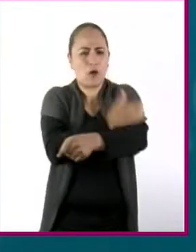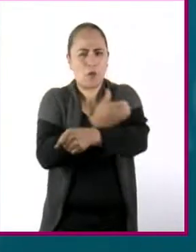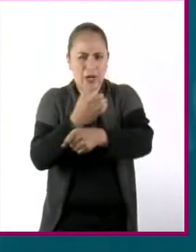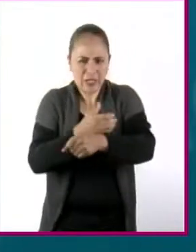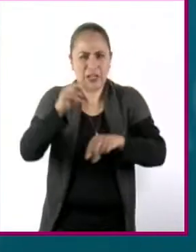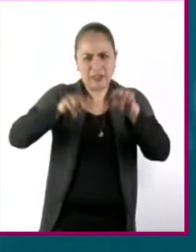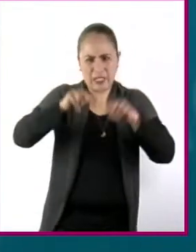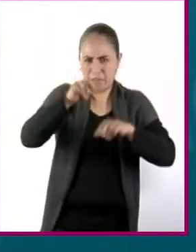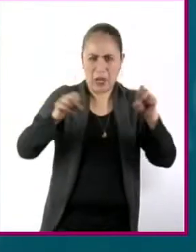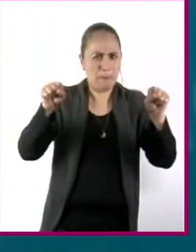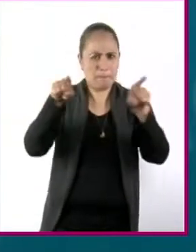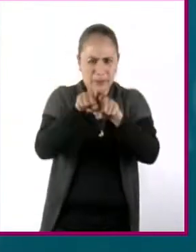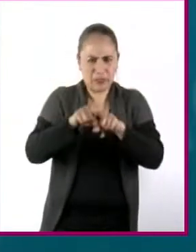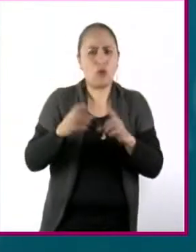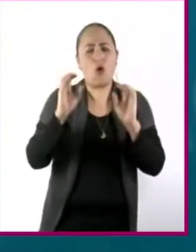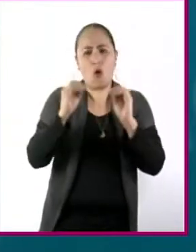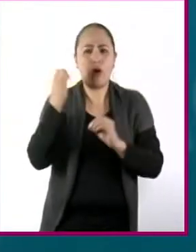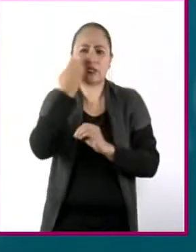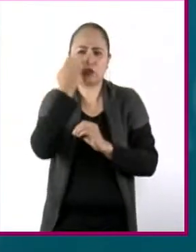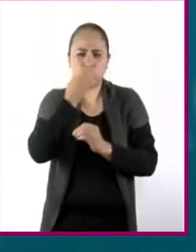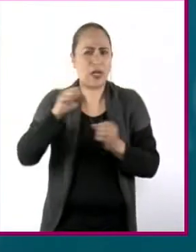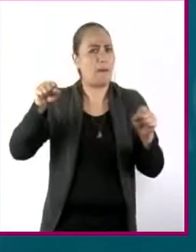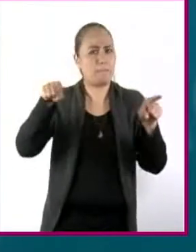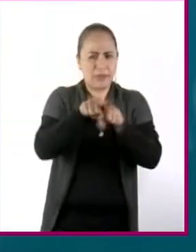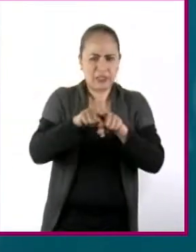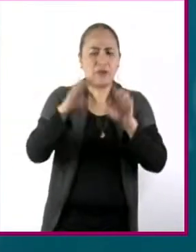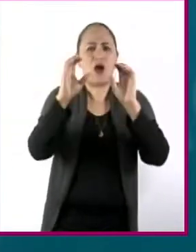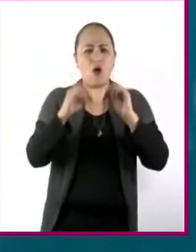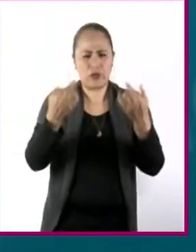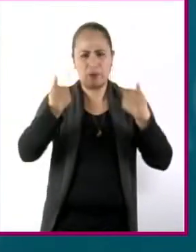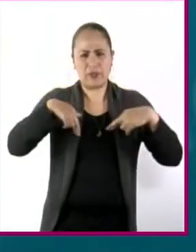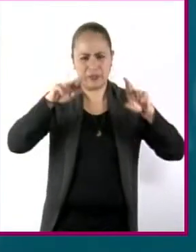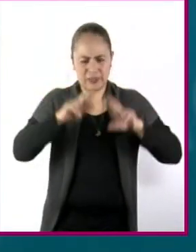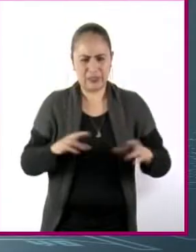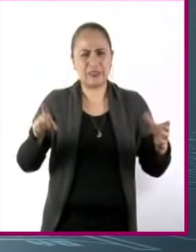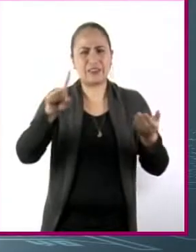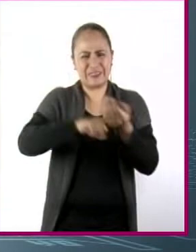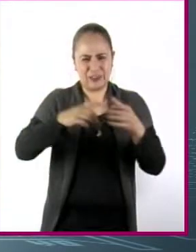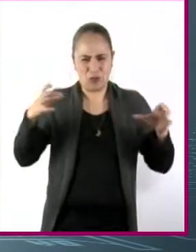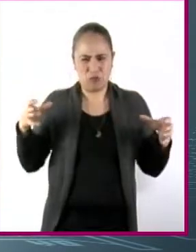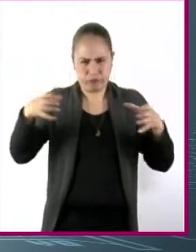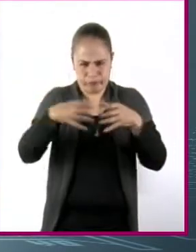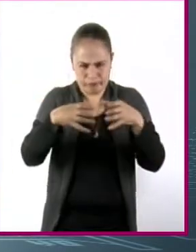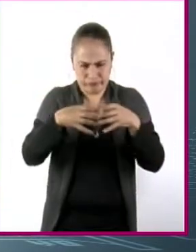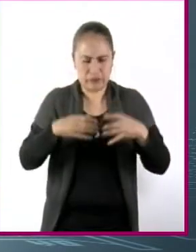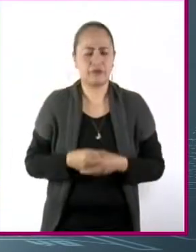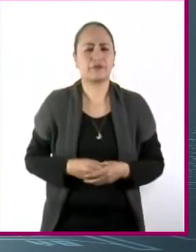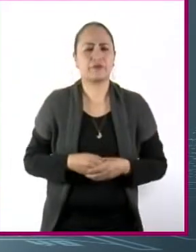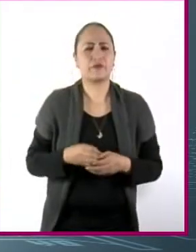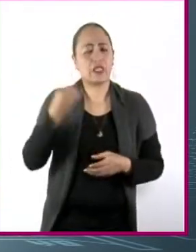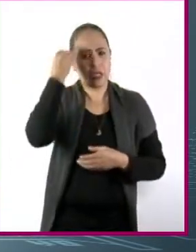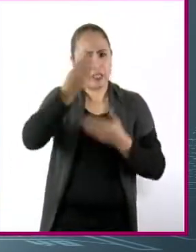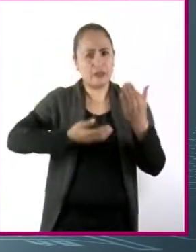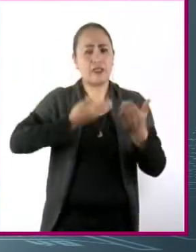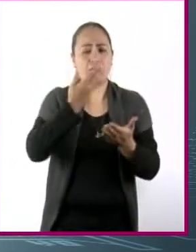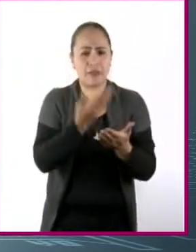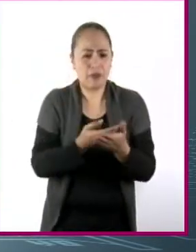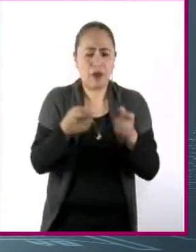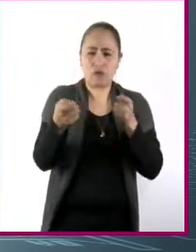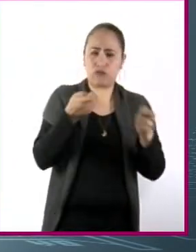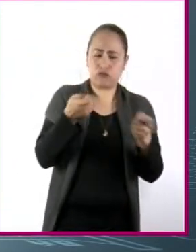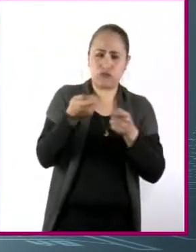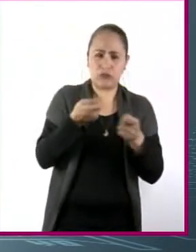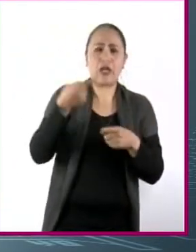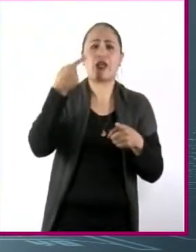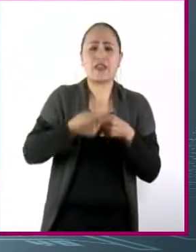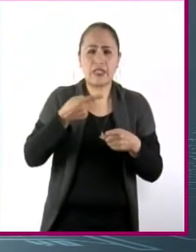grado, centro escolar o incluso representantes de toda una comunidad escolar. La iniciativa y la conducción del comité está en